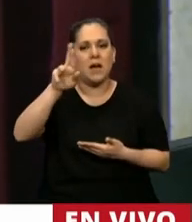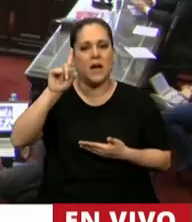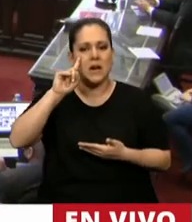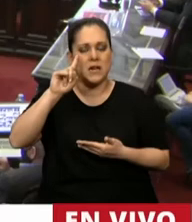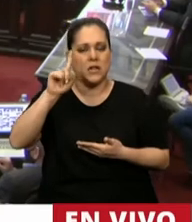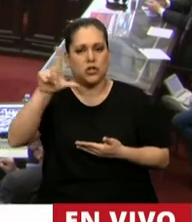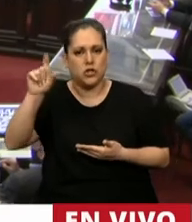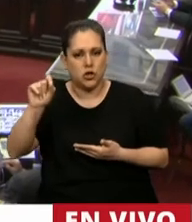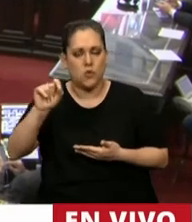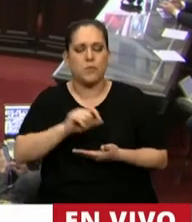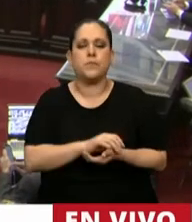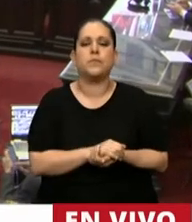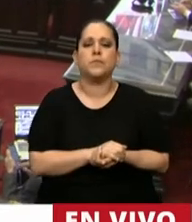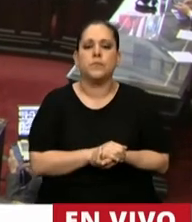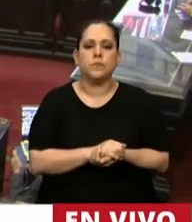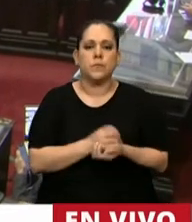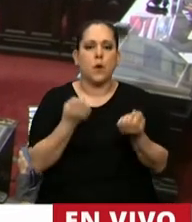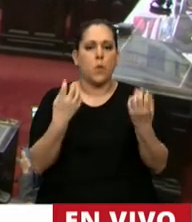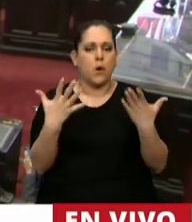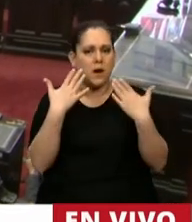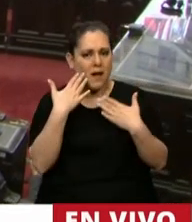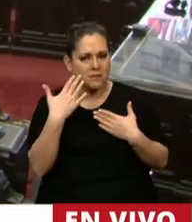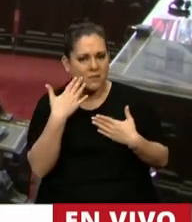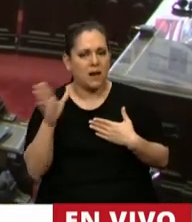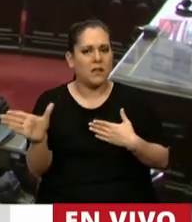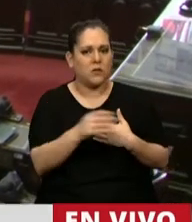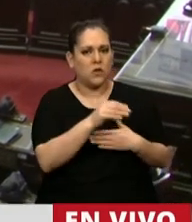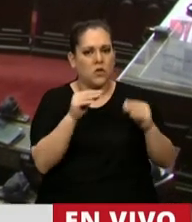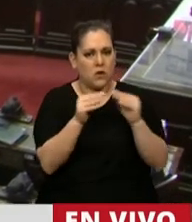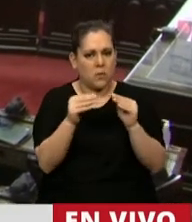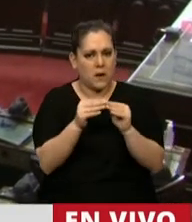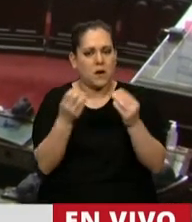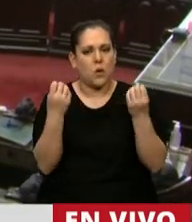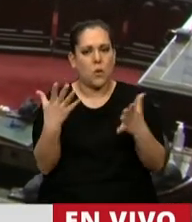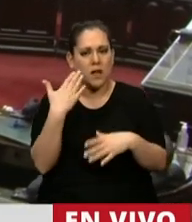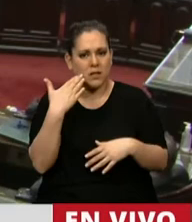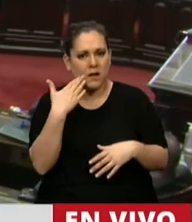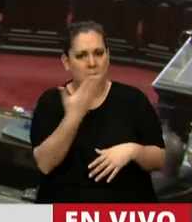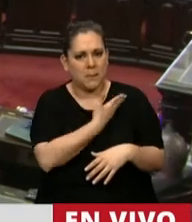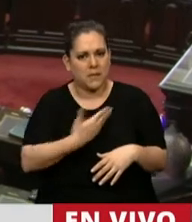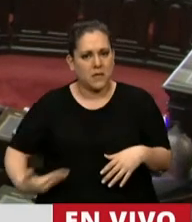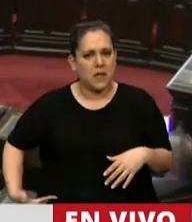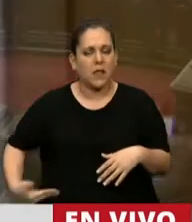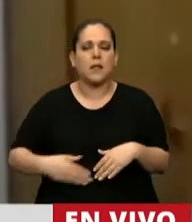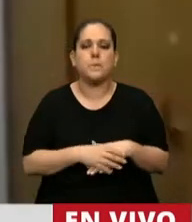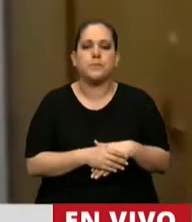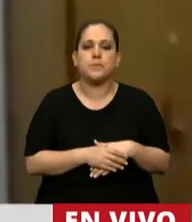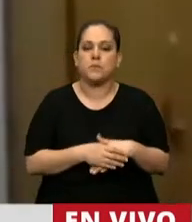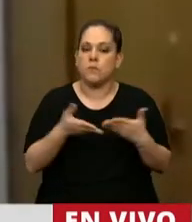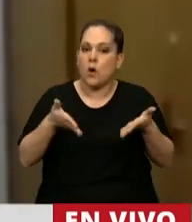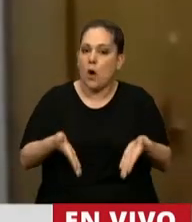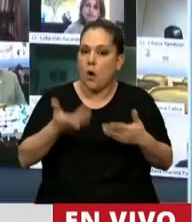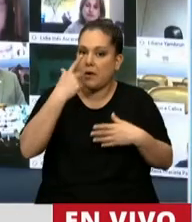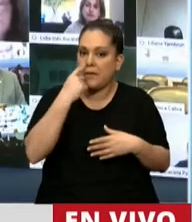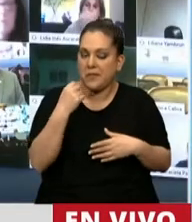Buenas tardes, presidente. Buenas tardes a todos los colegas. La verdad que hoy en esta tarde